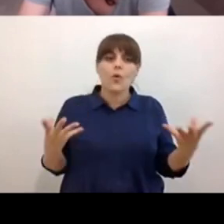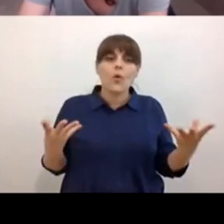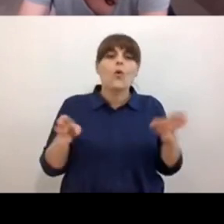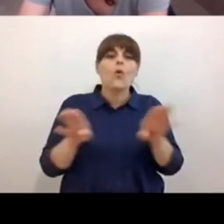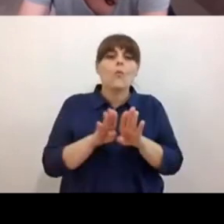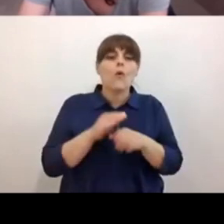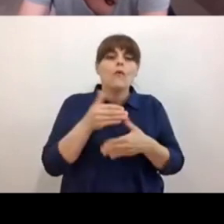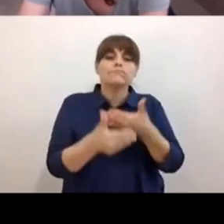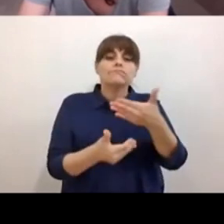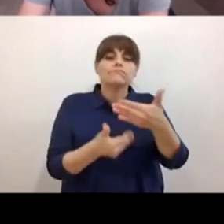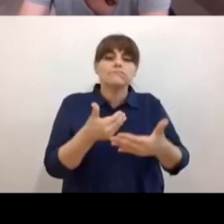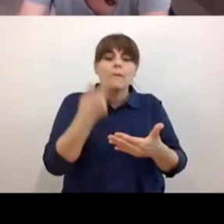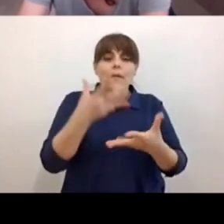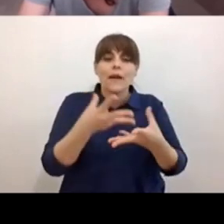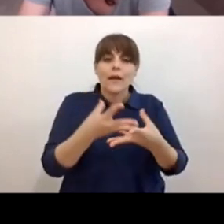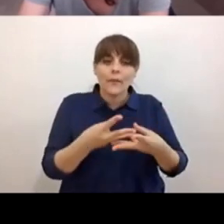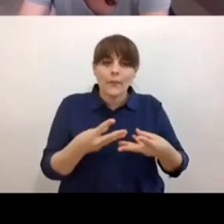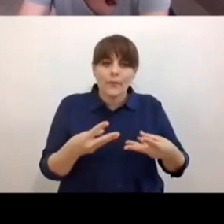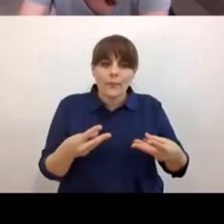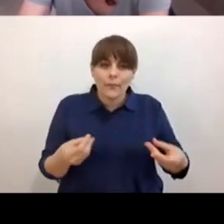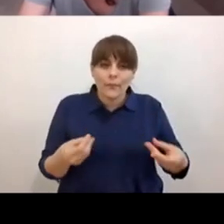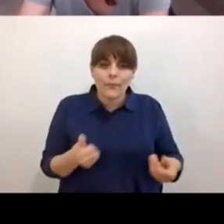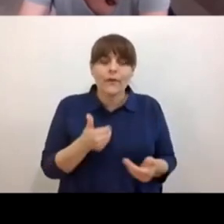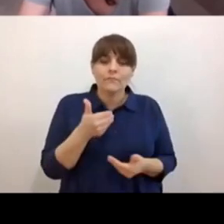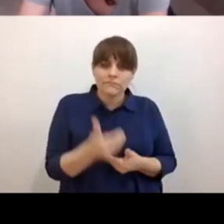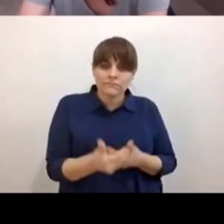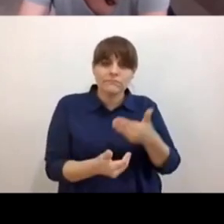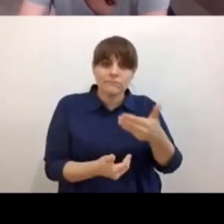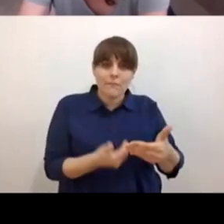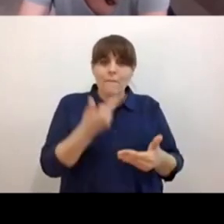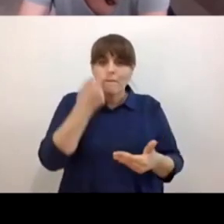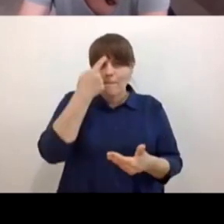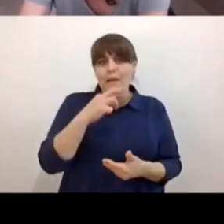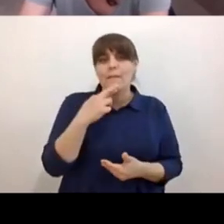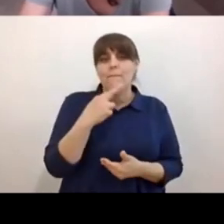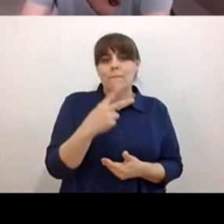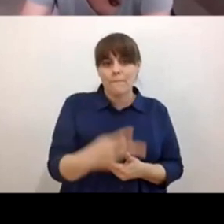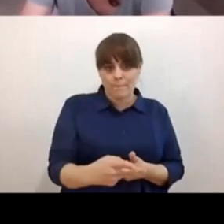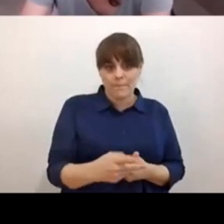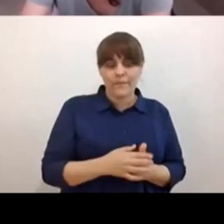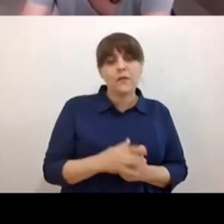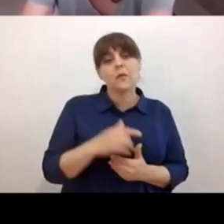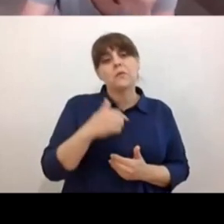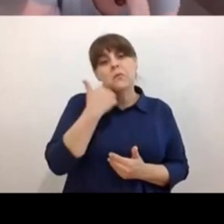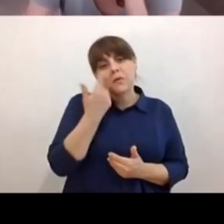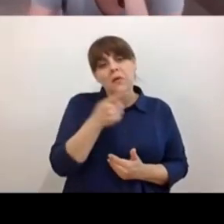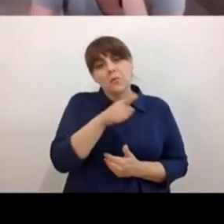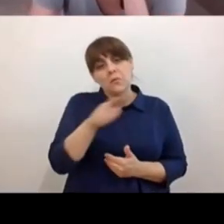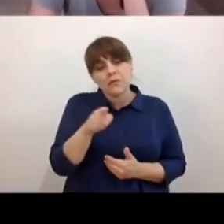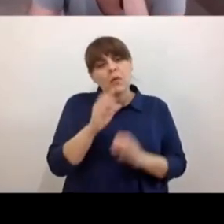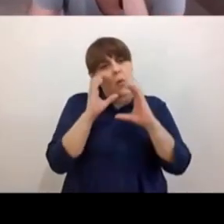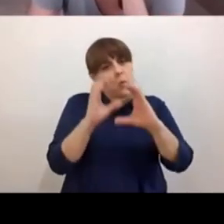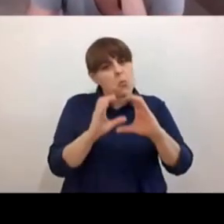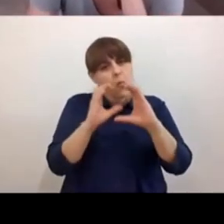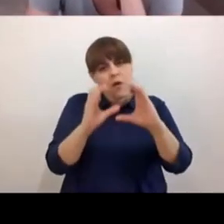caminado y se ha transitado por el camino de la elaboración así que invito a este autocuidado